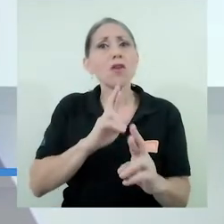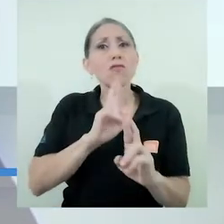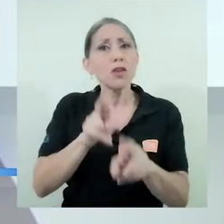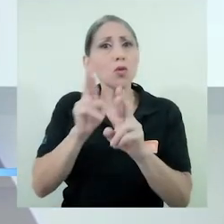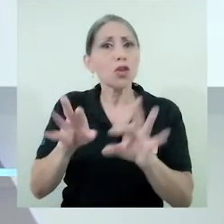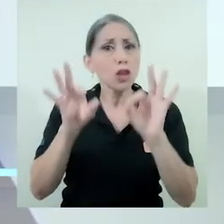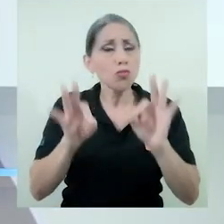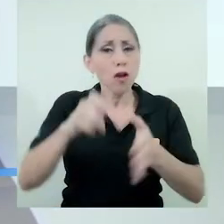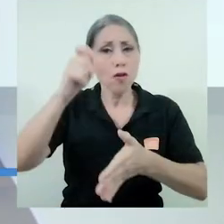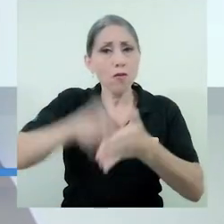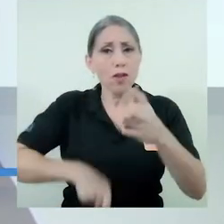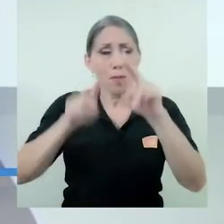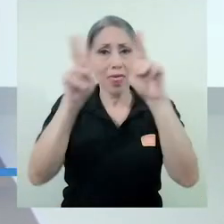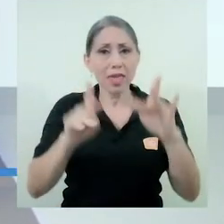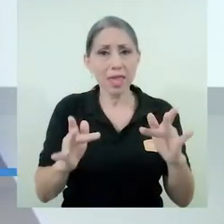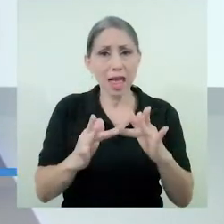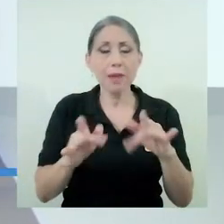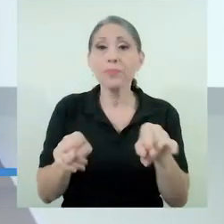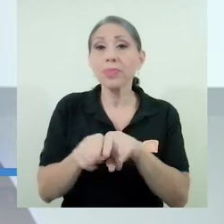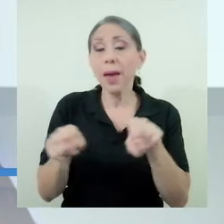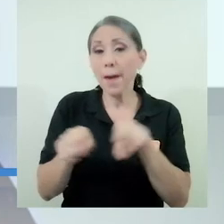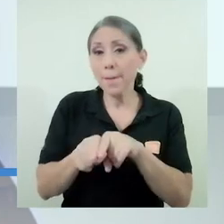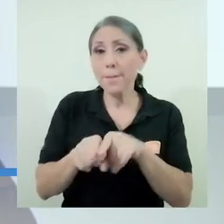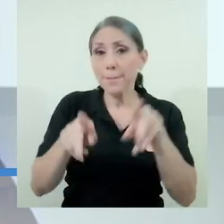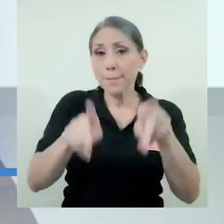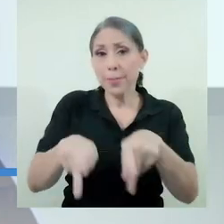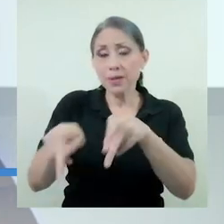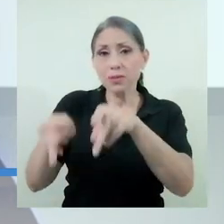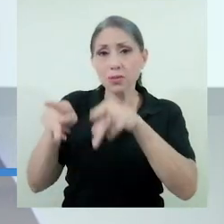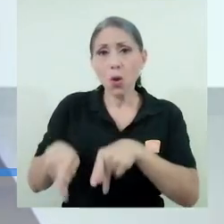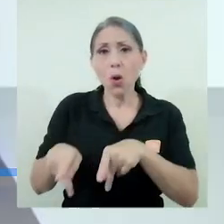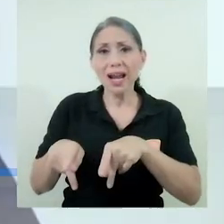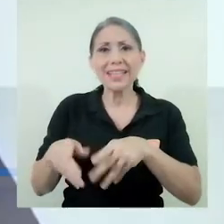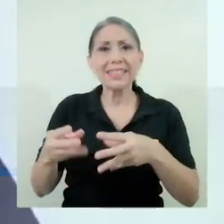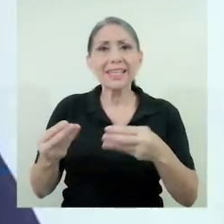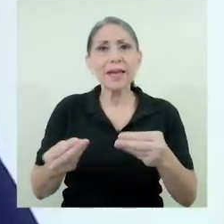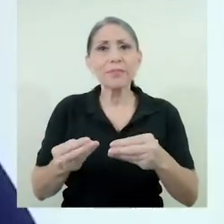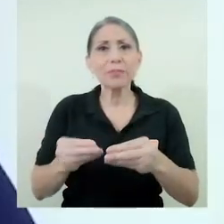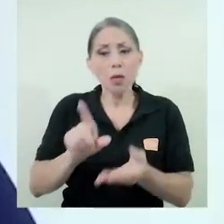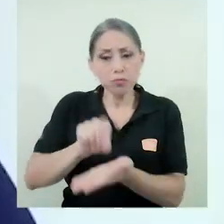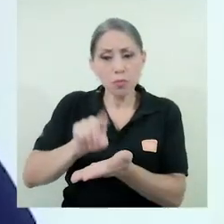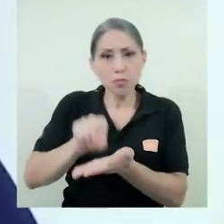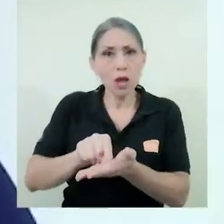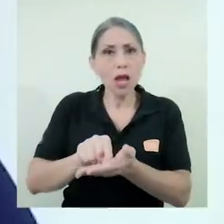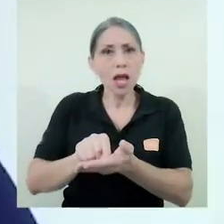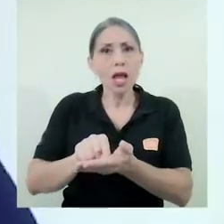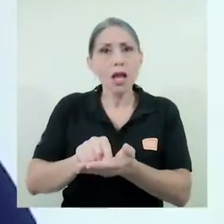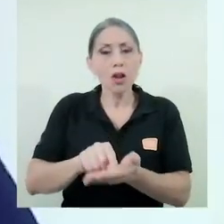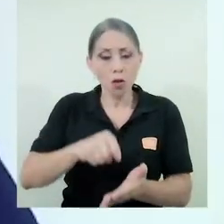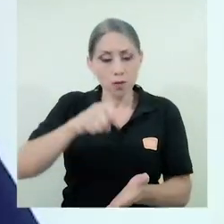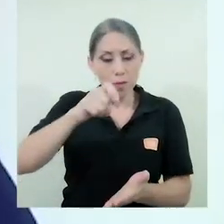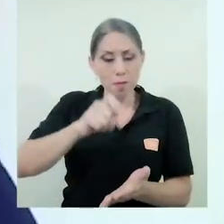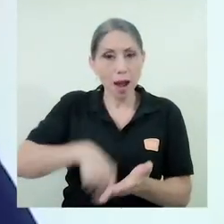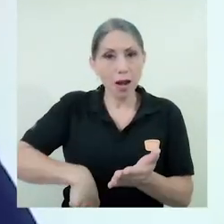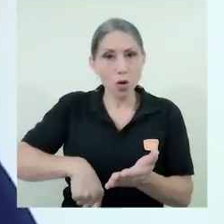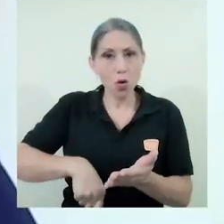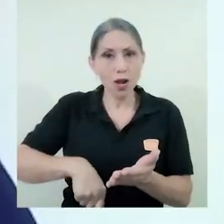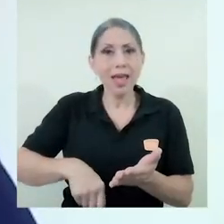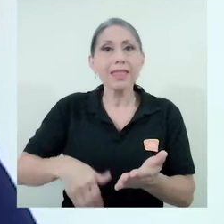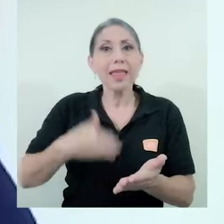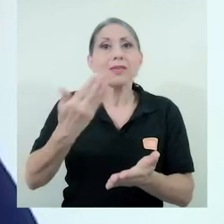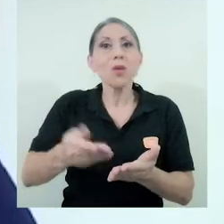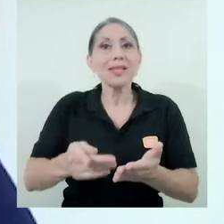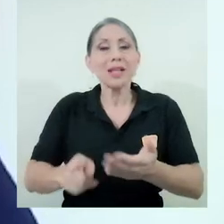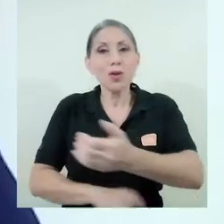respondiendo por firma y tal. También tuvimos personas que escanearon el documento, lo